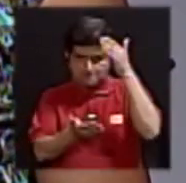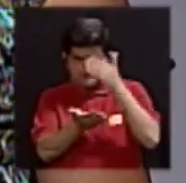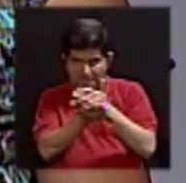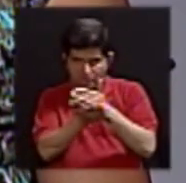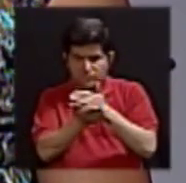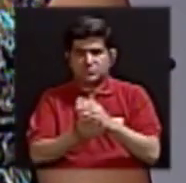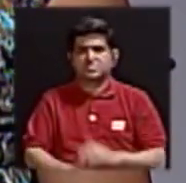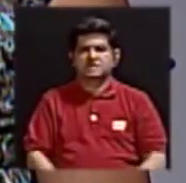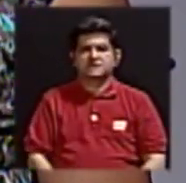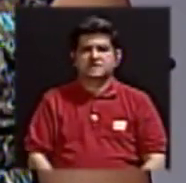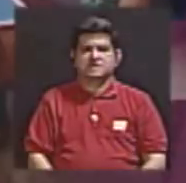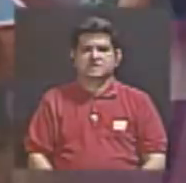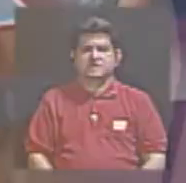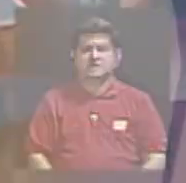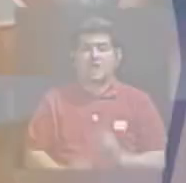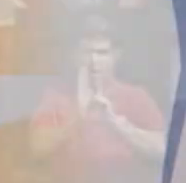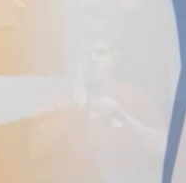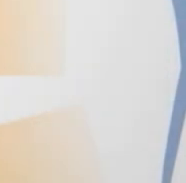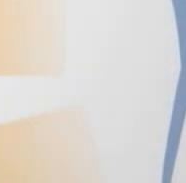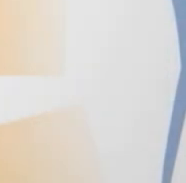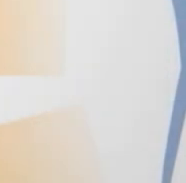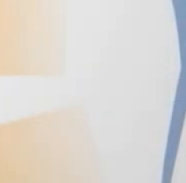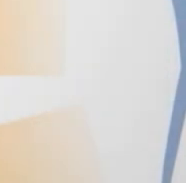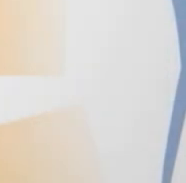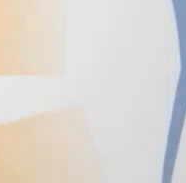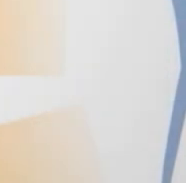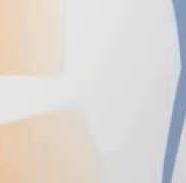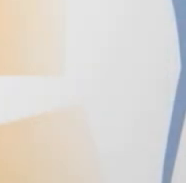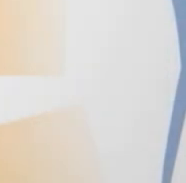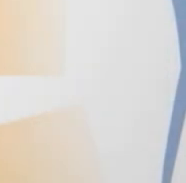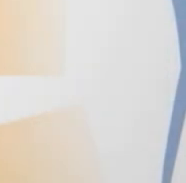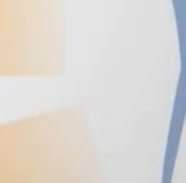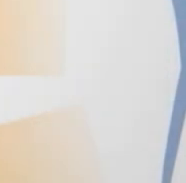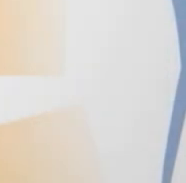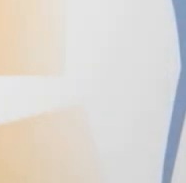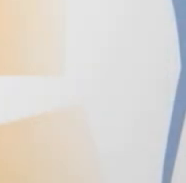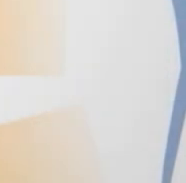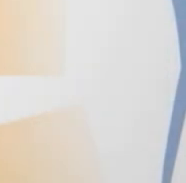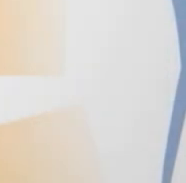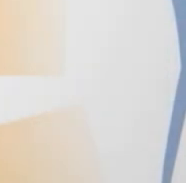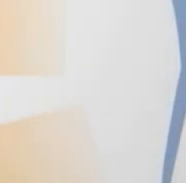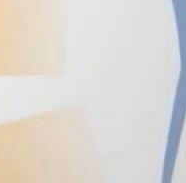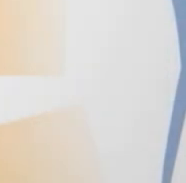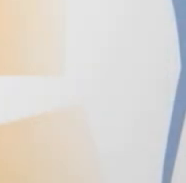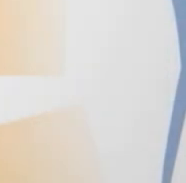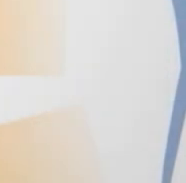y en breves momentos estaremos de retorno hablando sobre la menopausia.